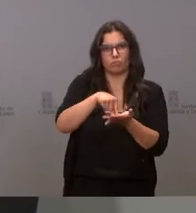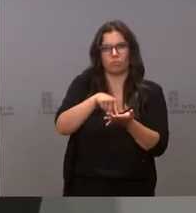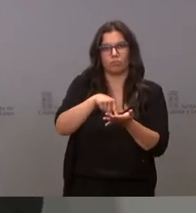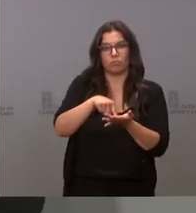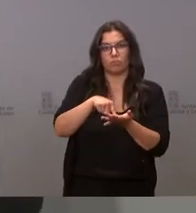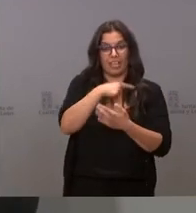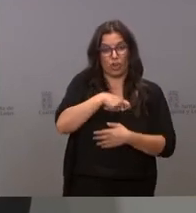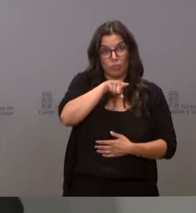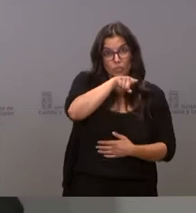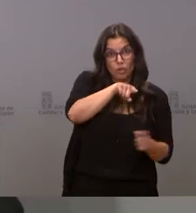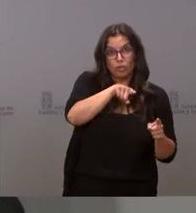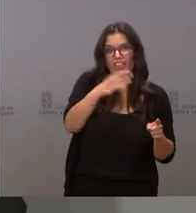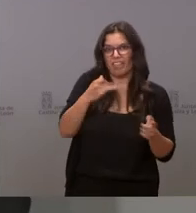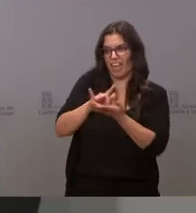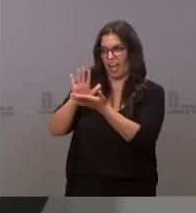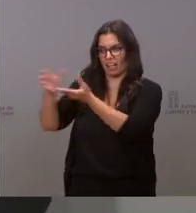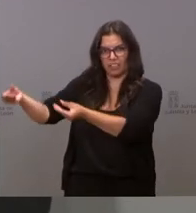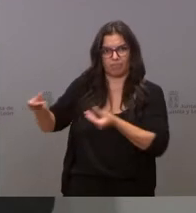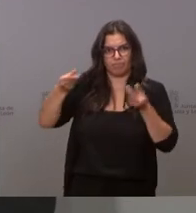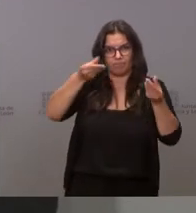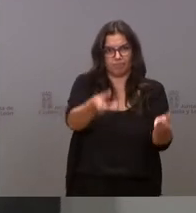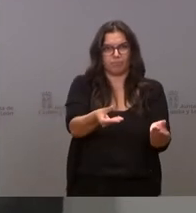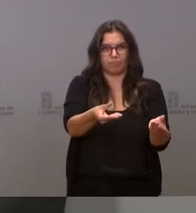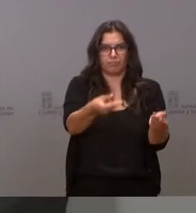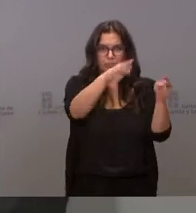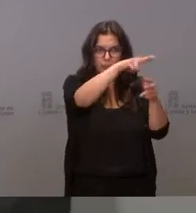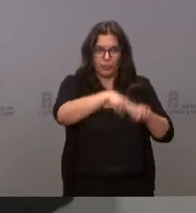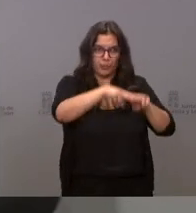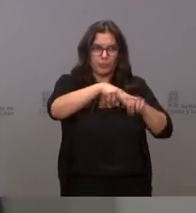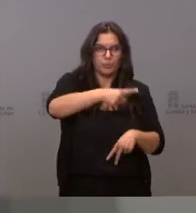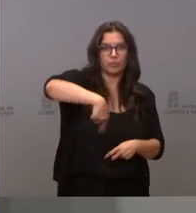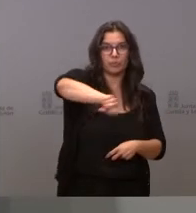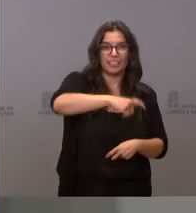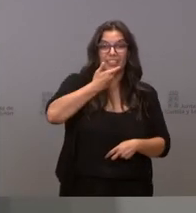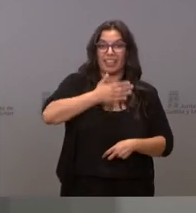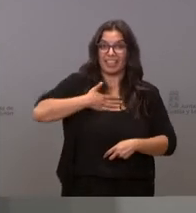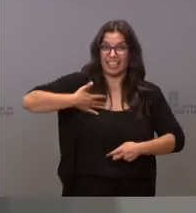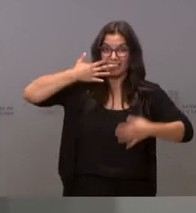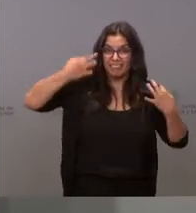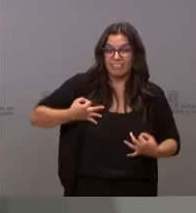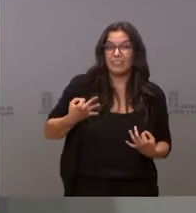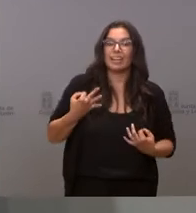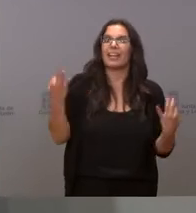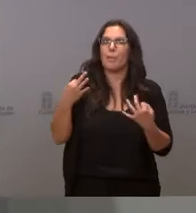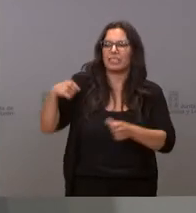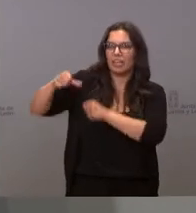la Comisión esas actas. Si de verdad se quiere saber qué es lo que ha sucedido.